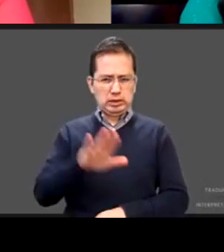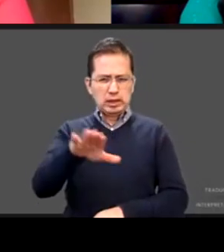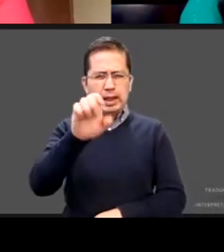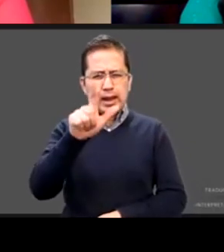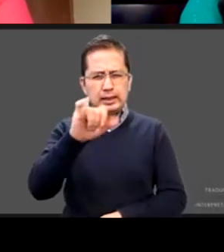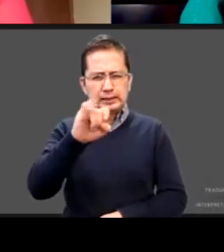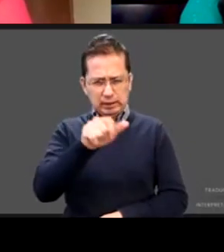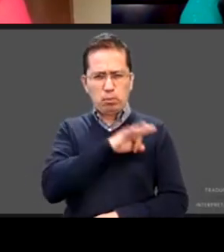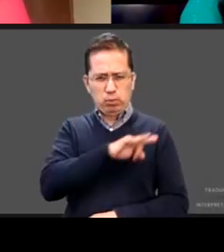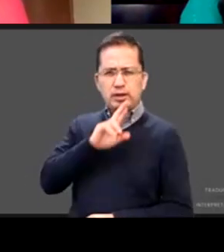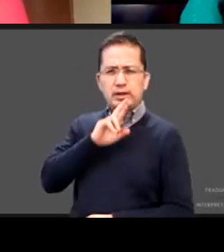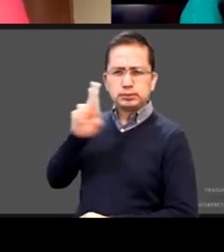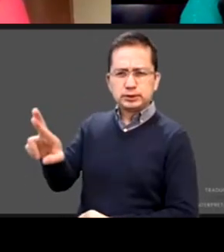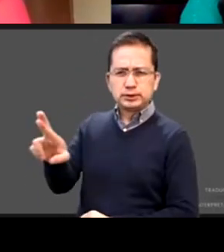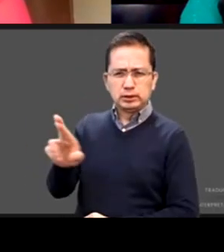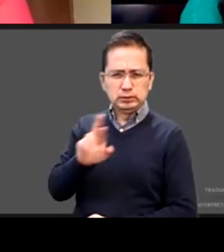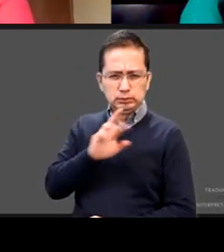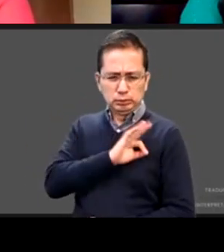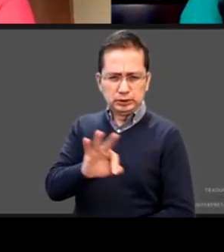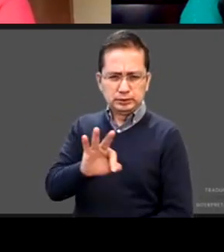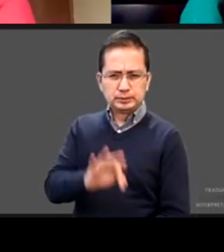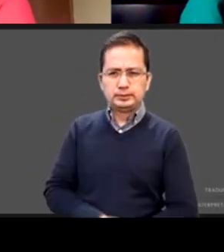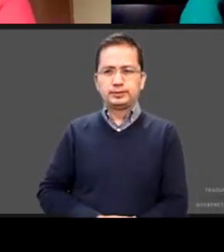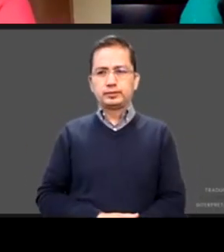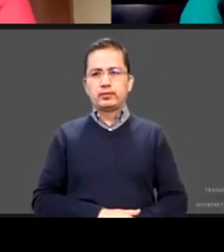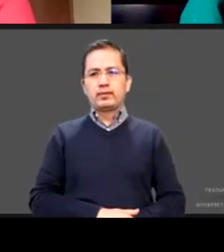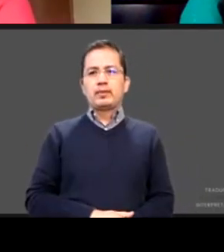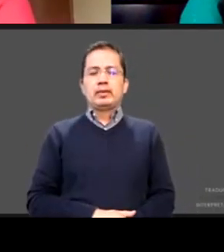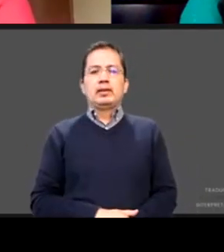A ver este varias cosas